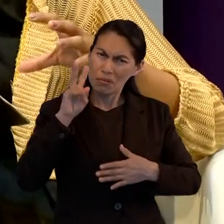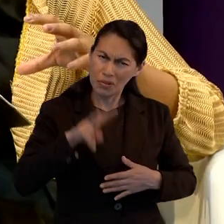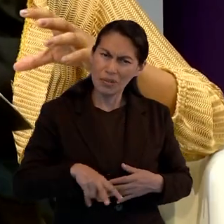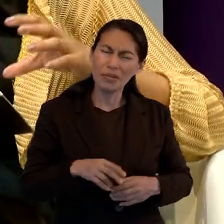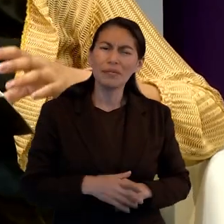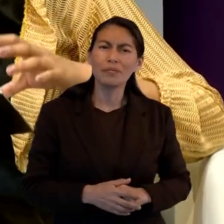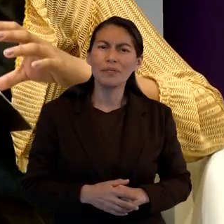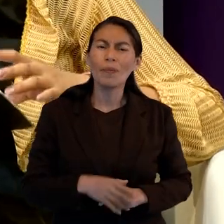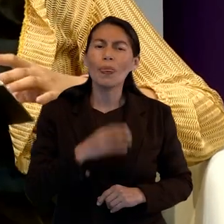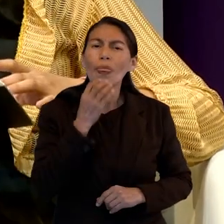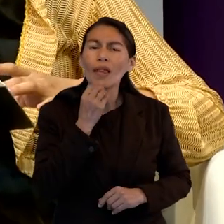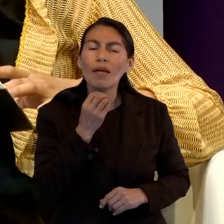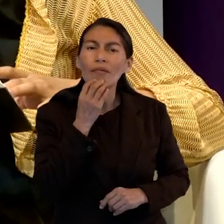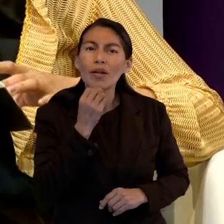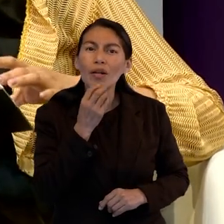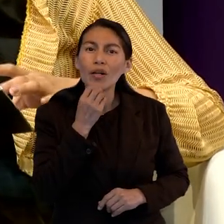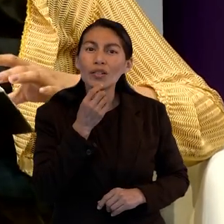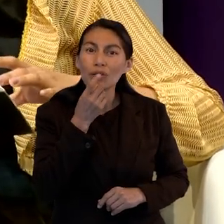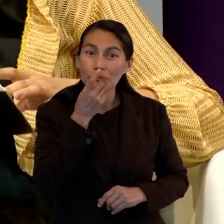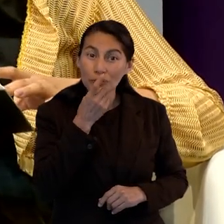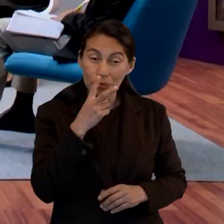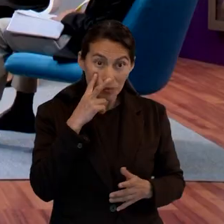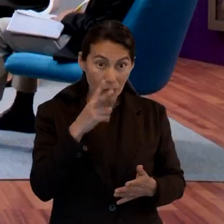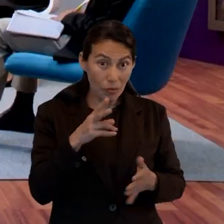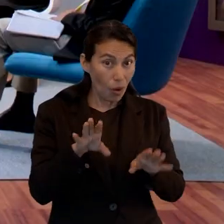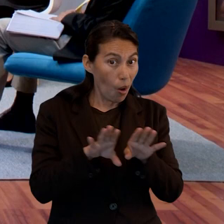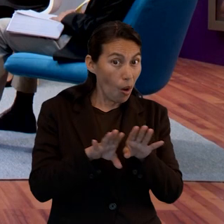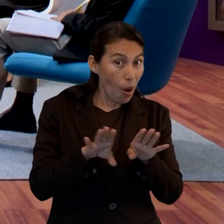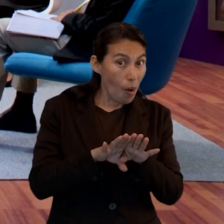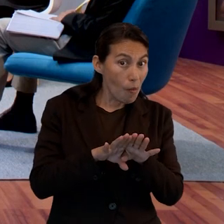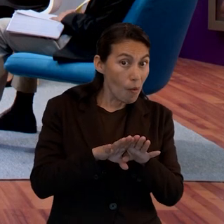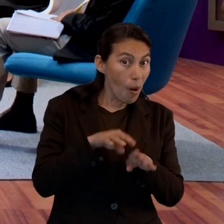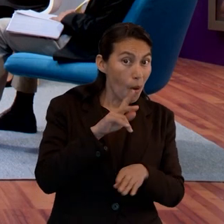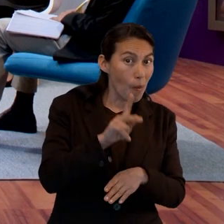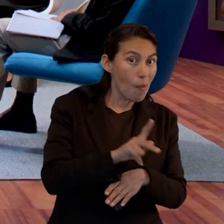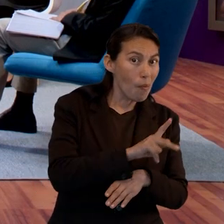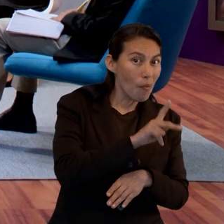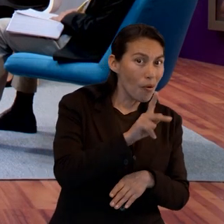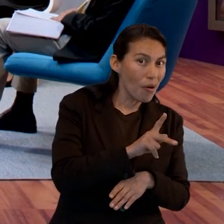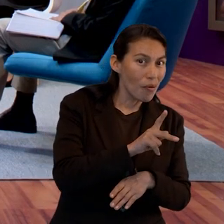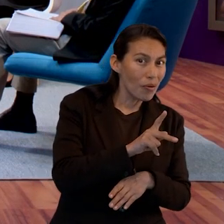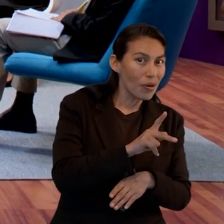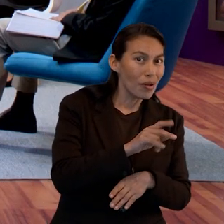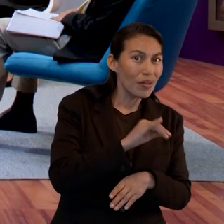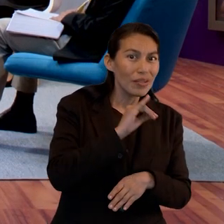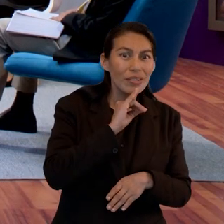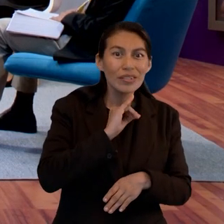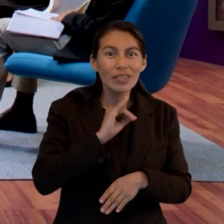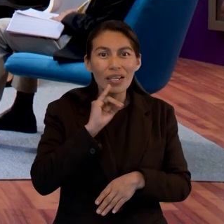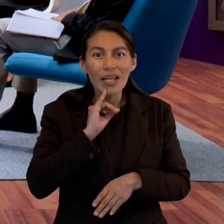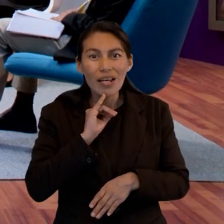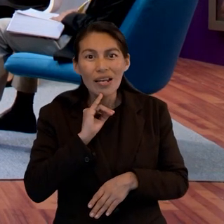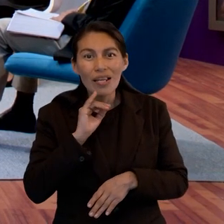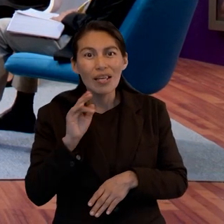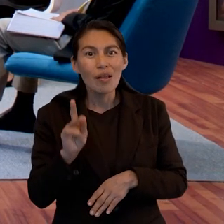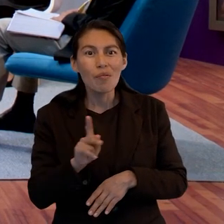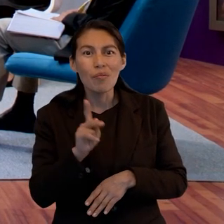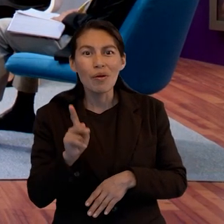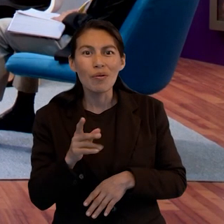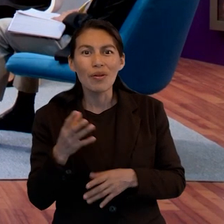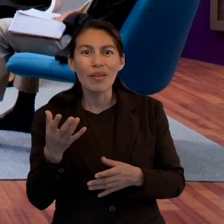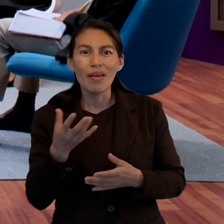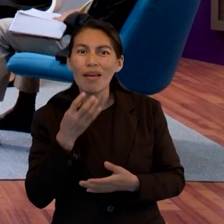En este estudio de Hebreos hemos estado comparando al pueblo que estaba dirigido a la Carta de Hebreos con